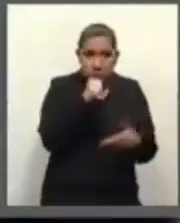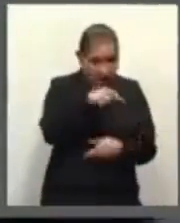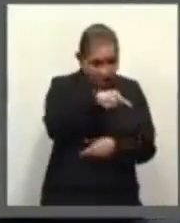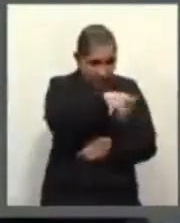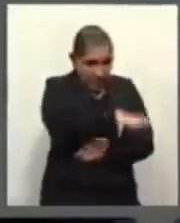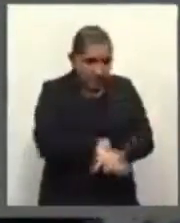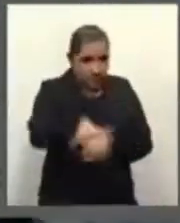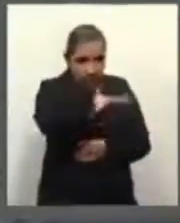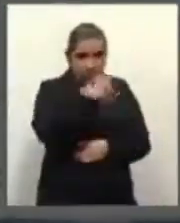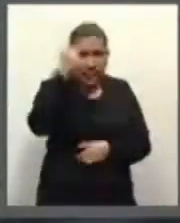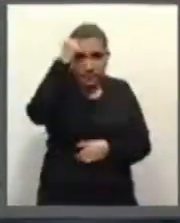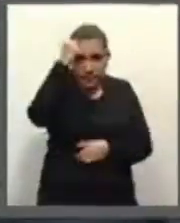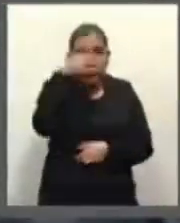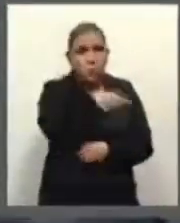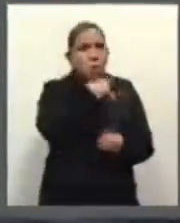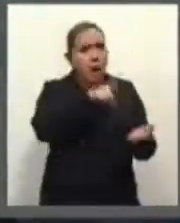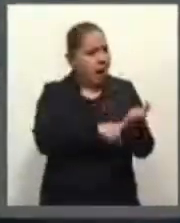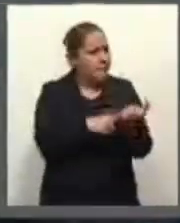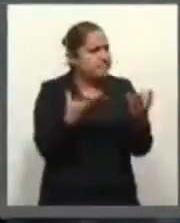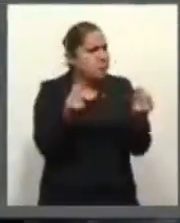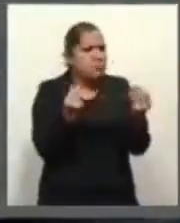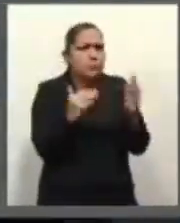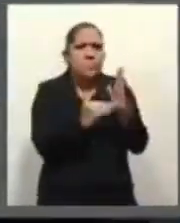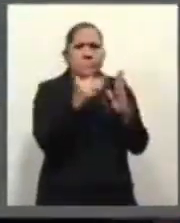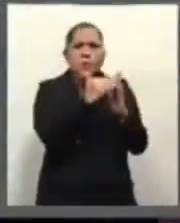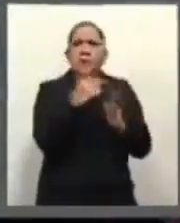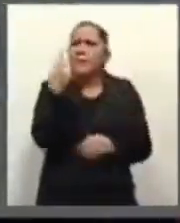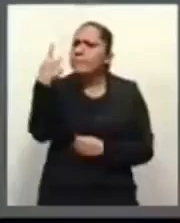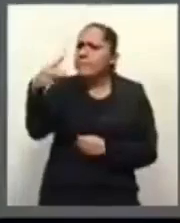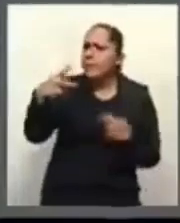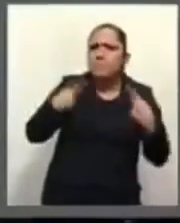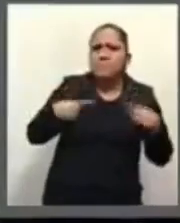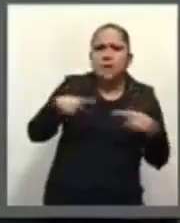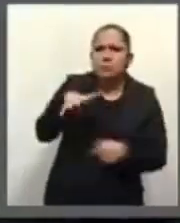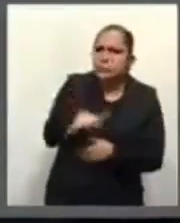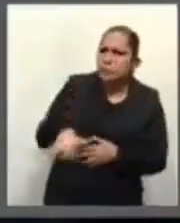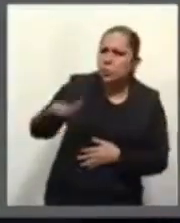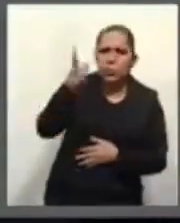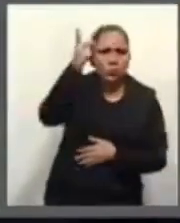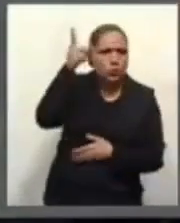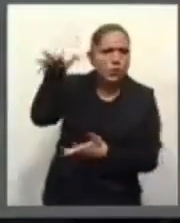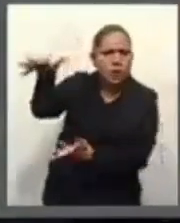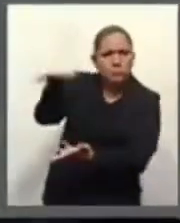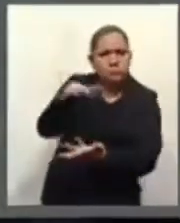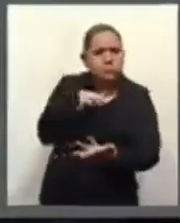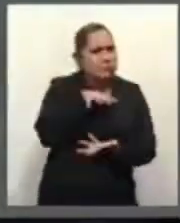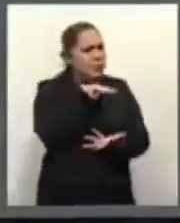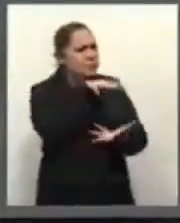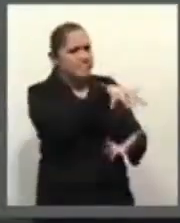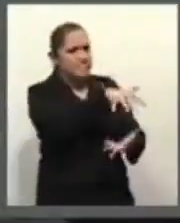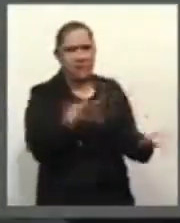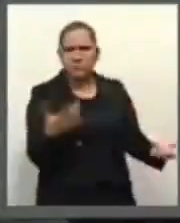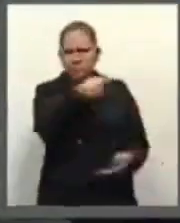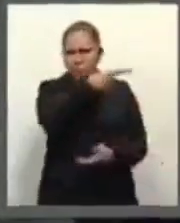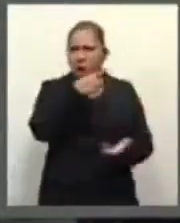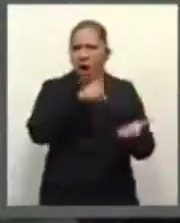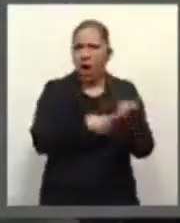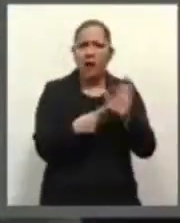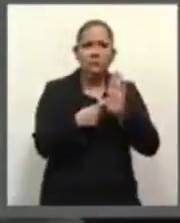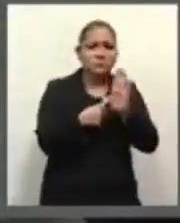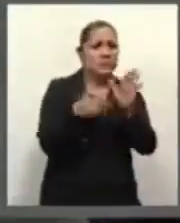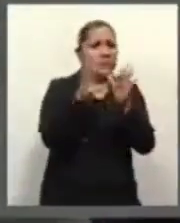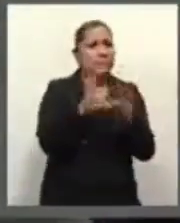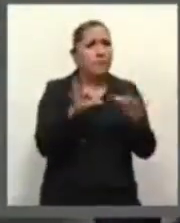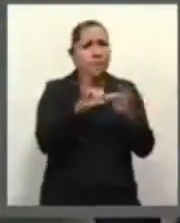millones de pesos de todo el pueblo mexicano. Su cinismo y la de los diputados que pretenden